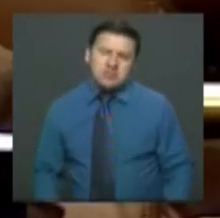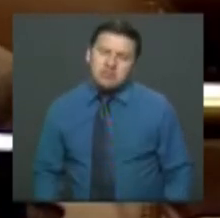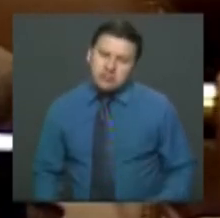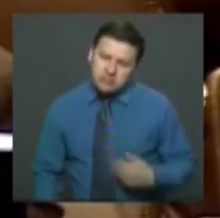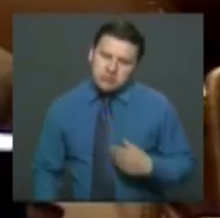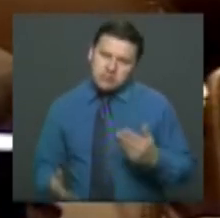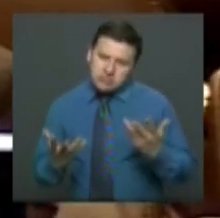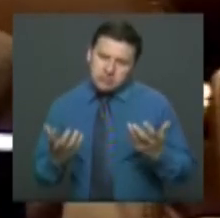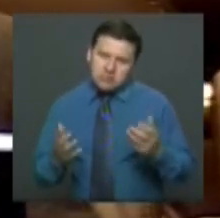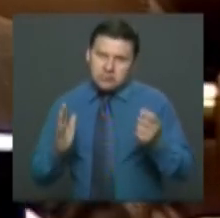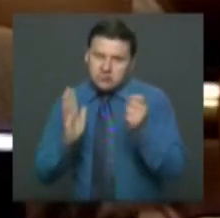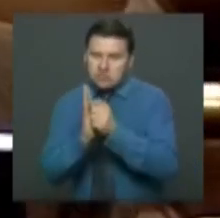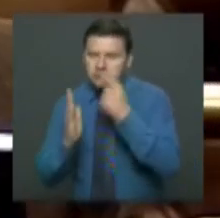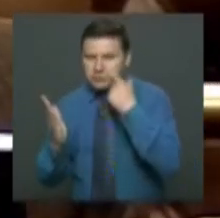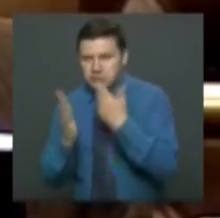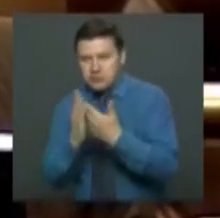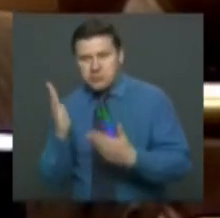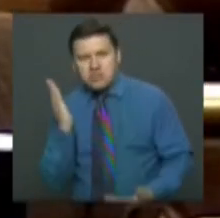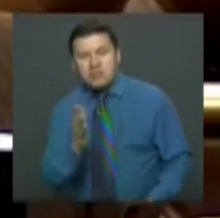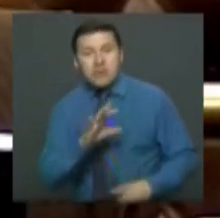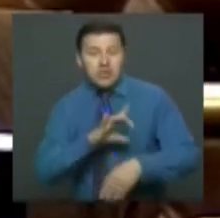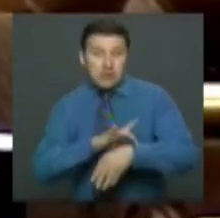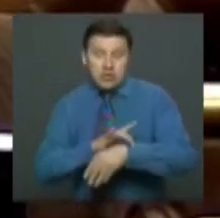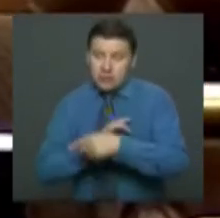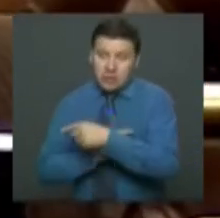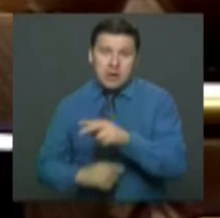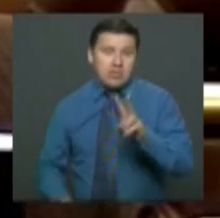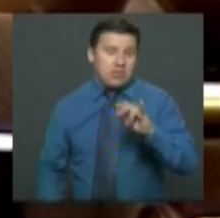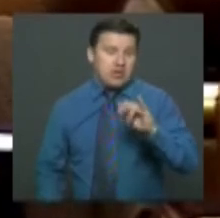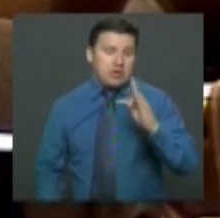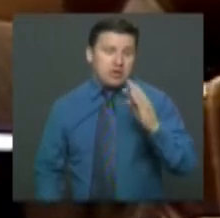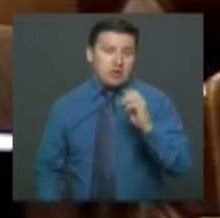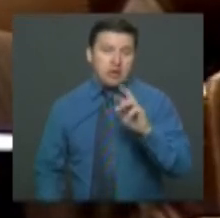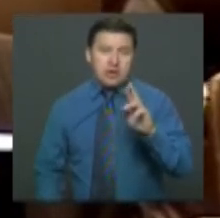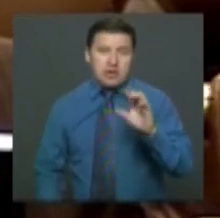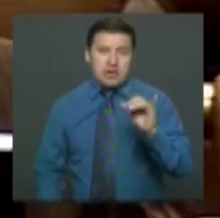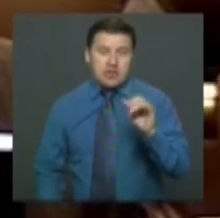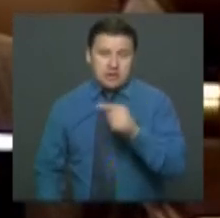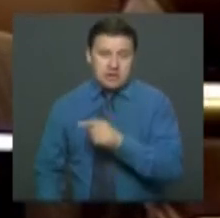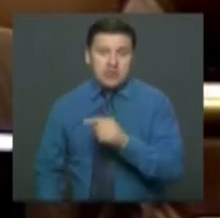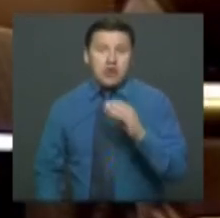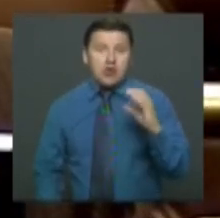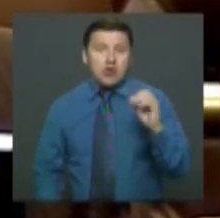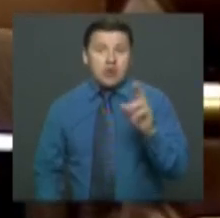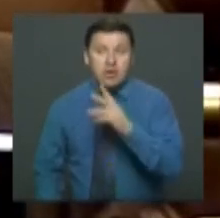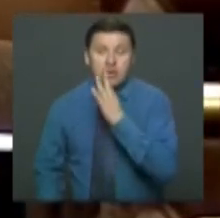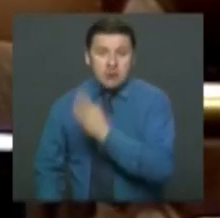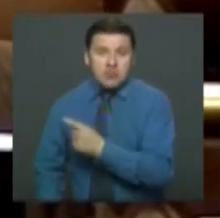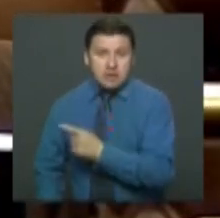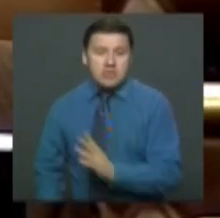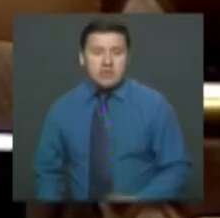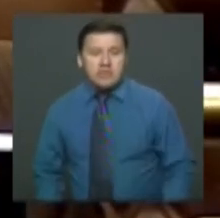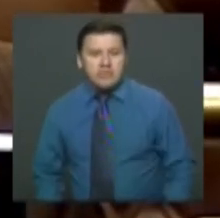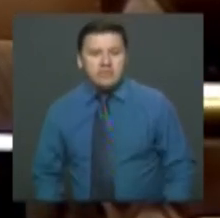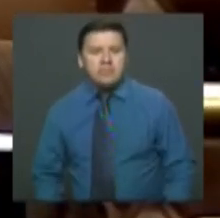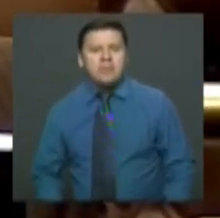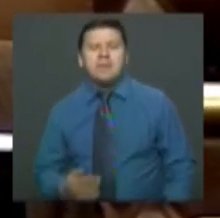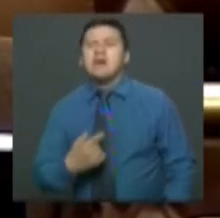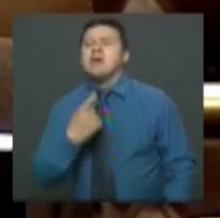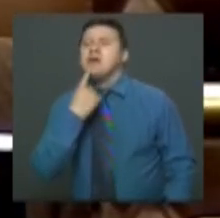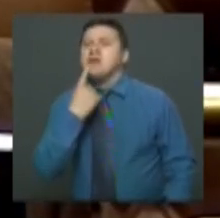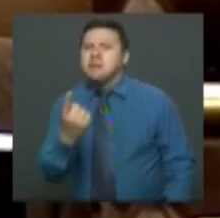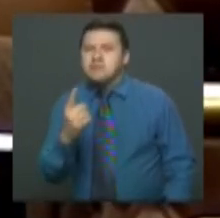dejar esa constancia porque el doctor Víctor Reyes, Víctor Correa, dijo la verdad. Y segundo, que yo quiero que el